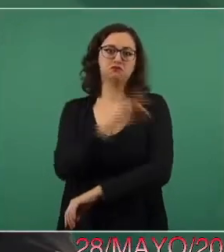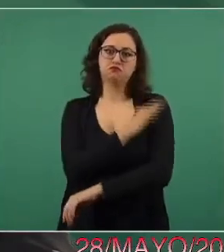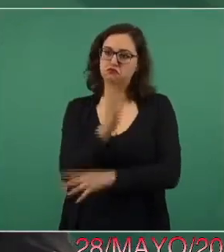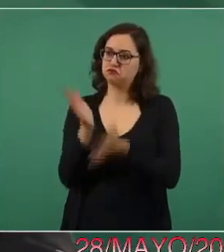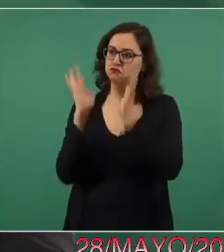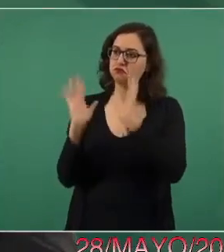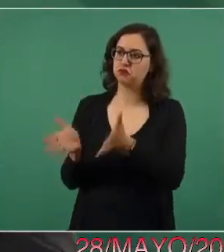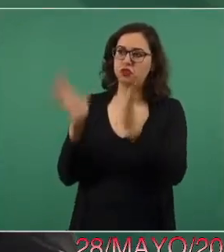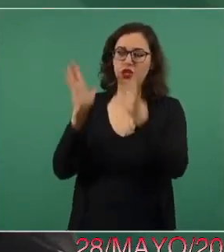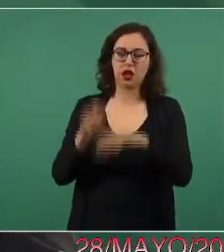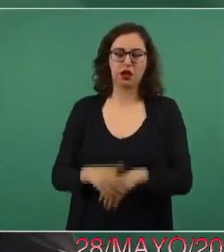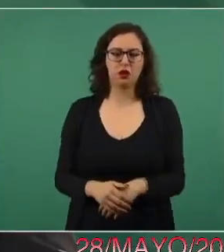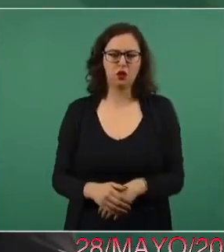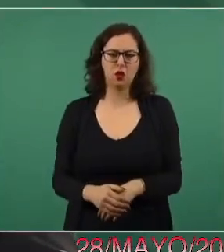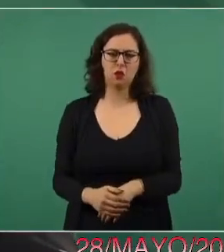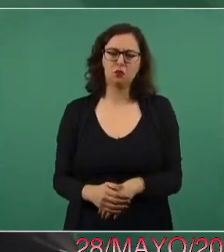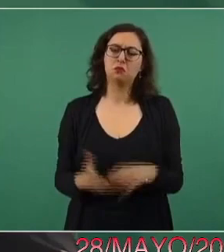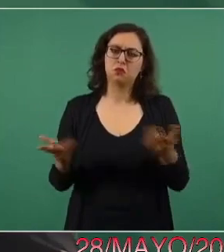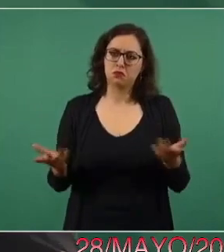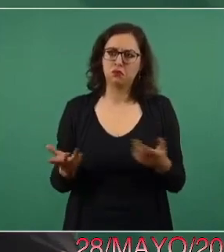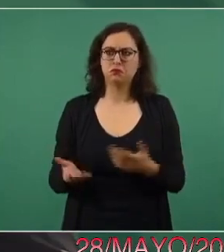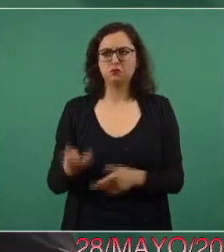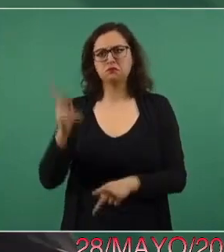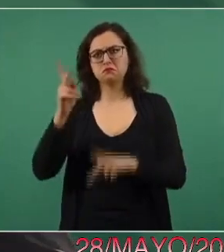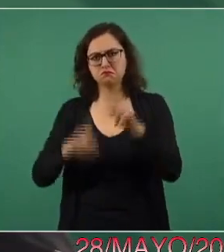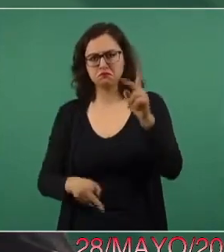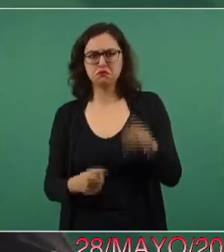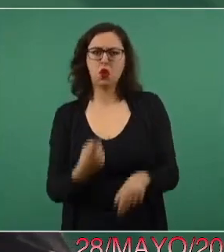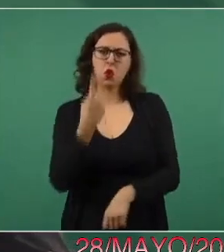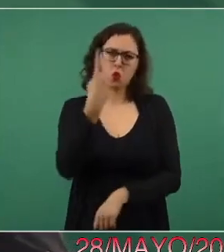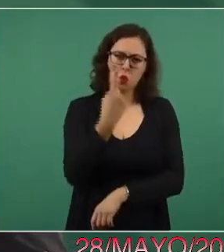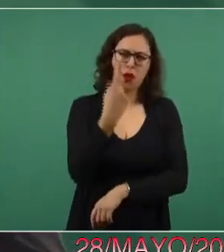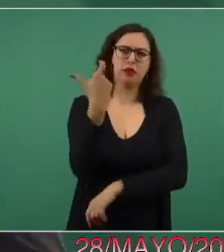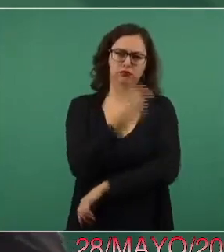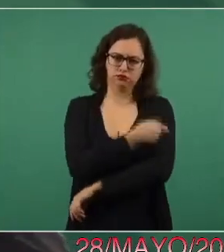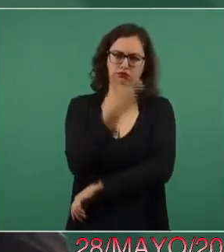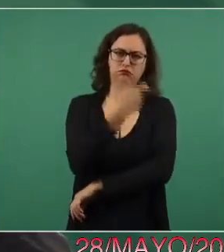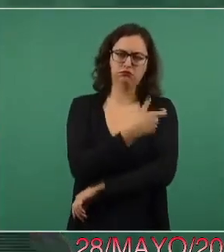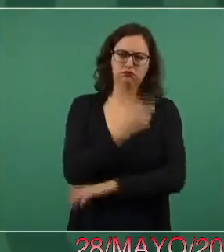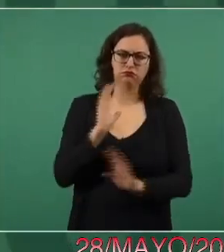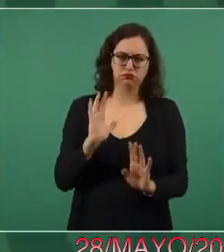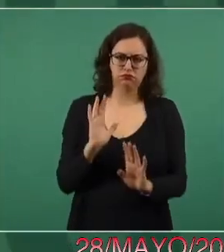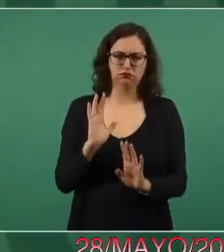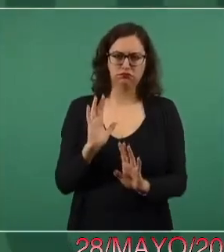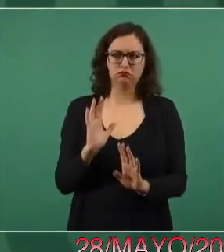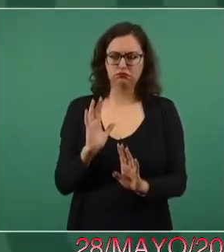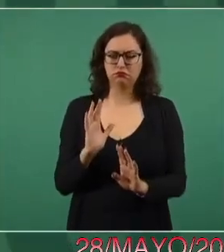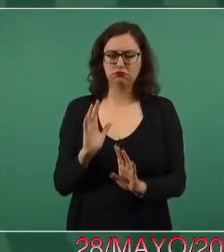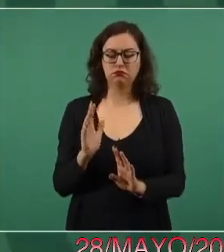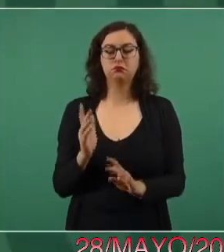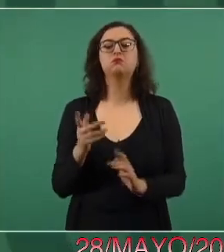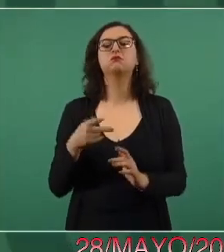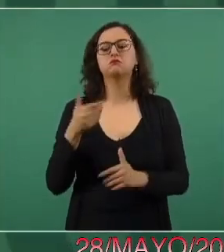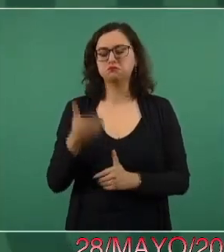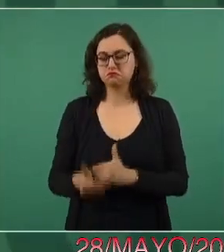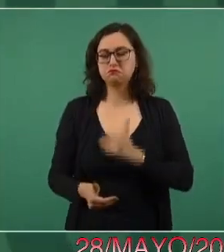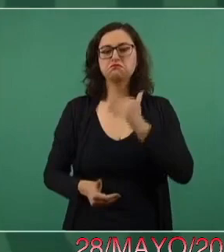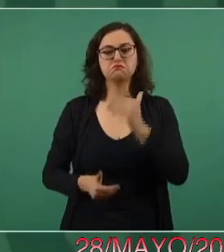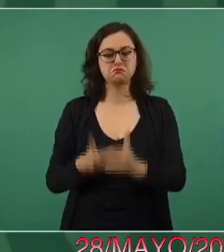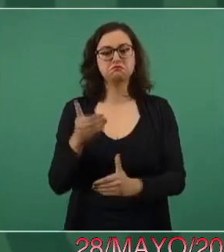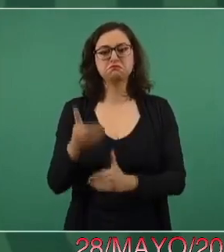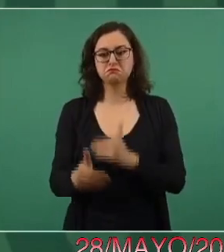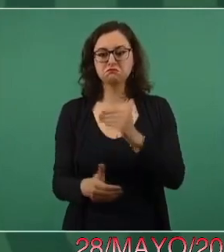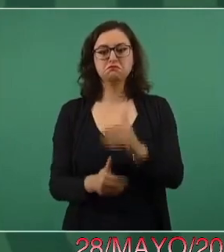aún con una primera dosis. Vamos bien, ya